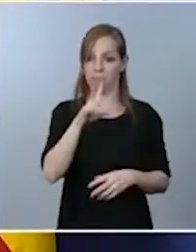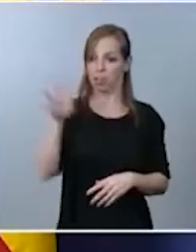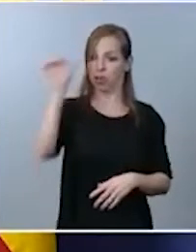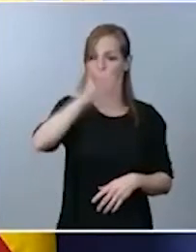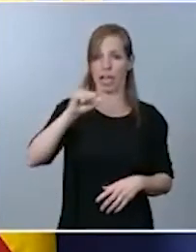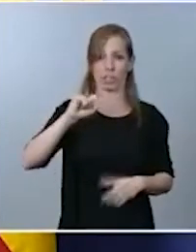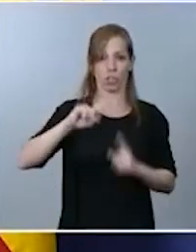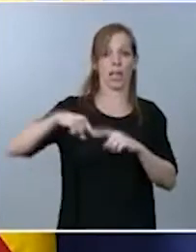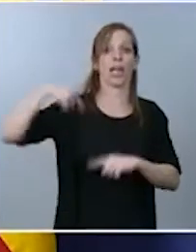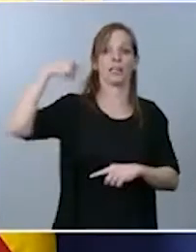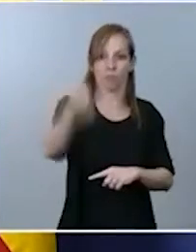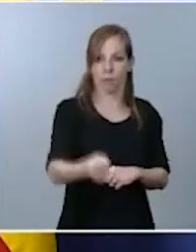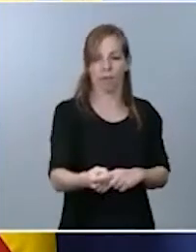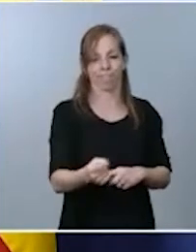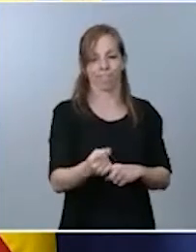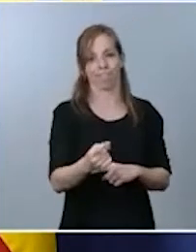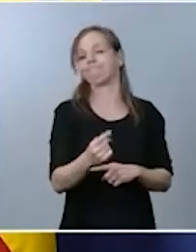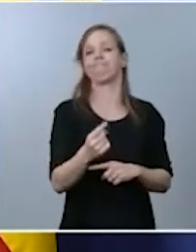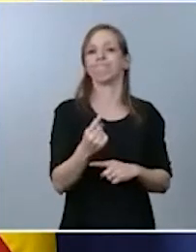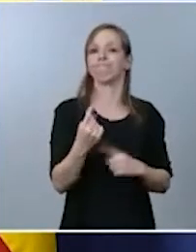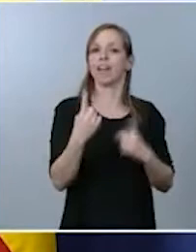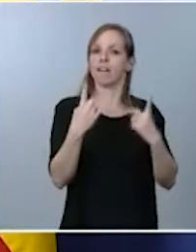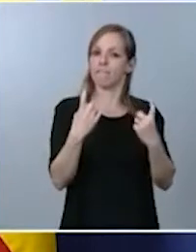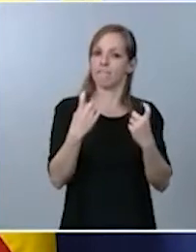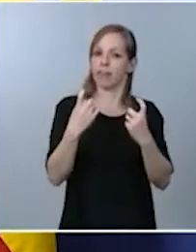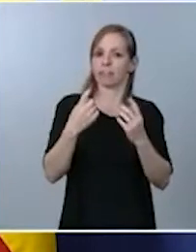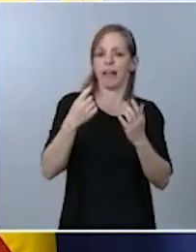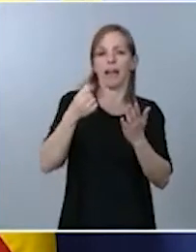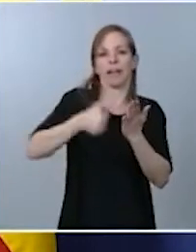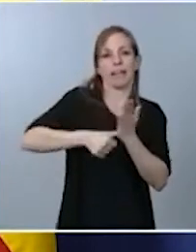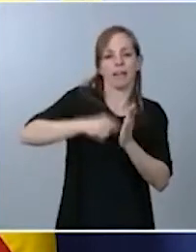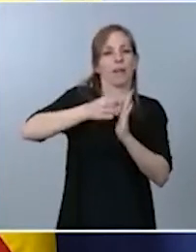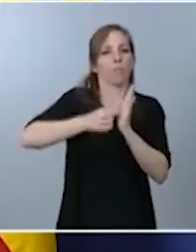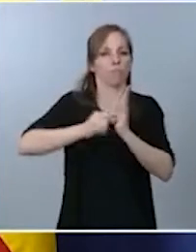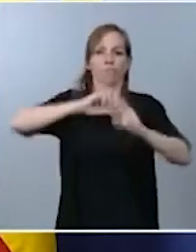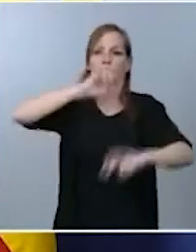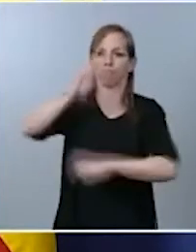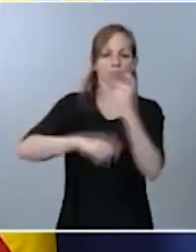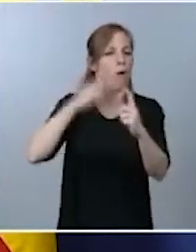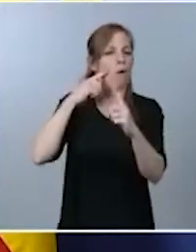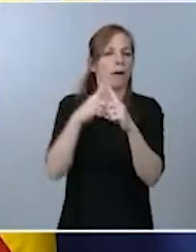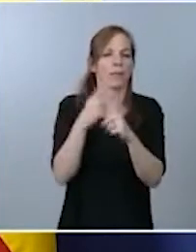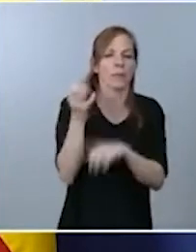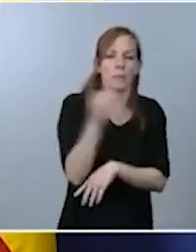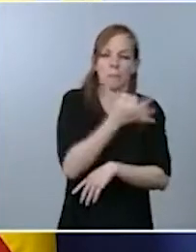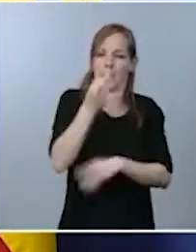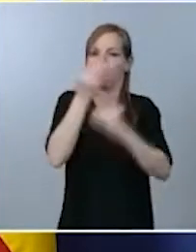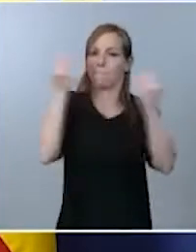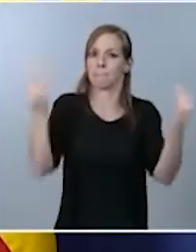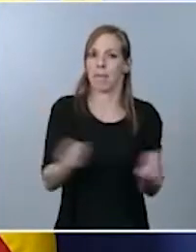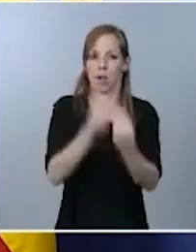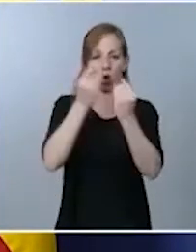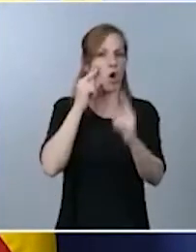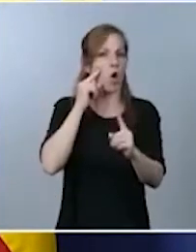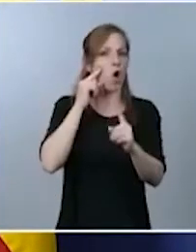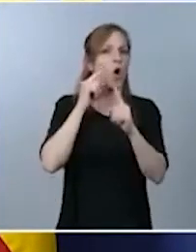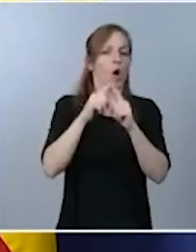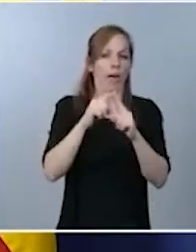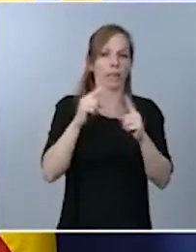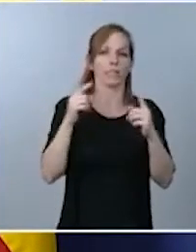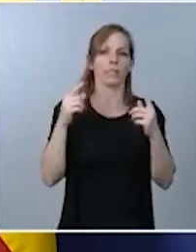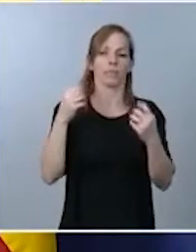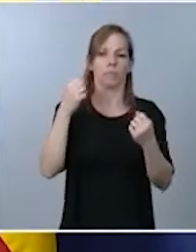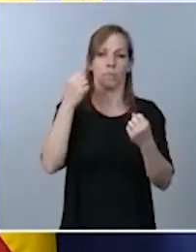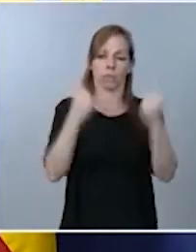llegado el momento de actualizarlo para mejorar su eficacia y que de nuevo genere una nueva disminución en el número de